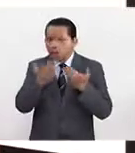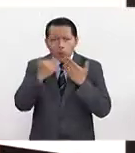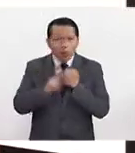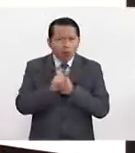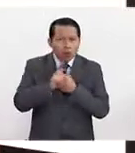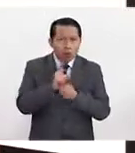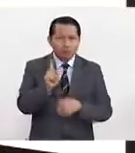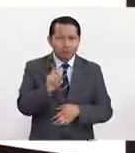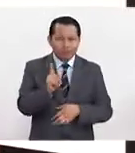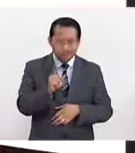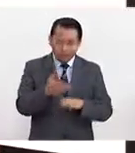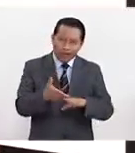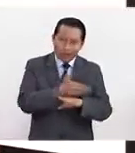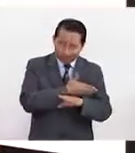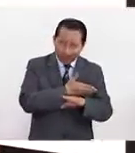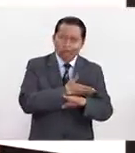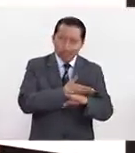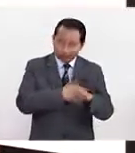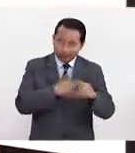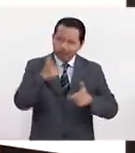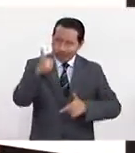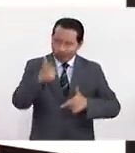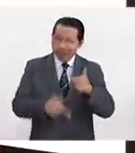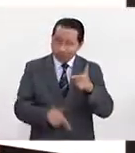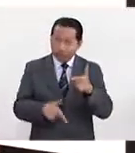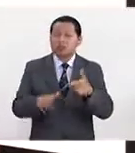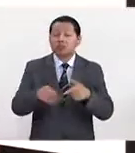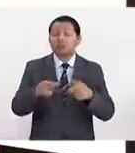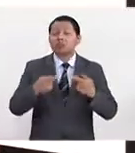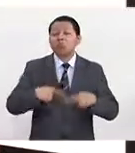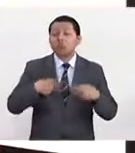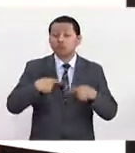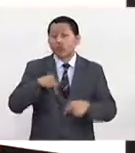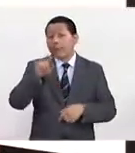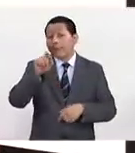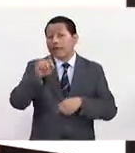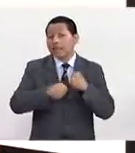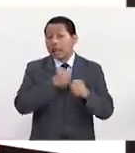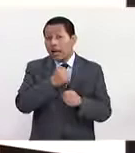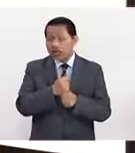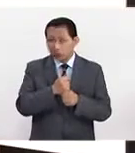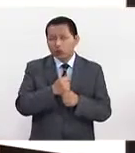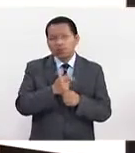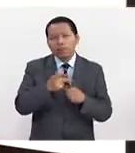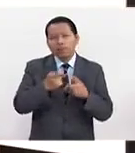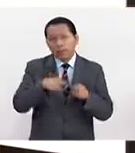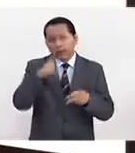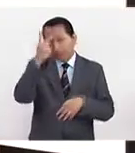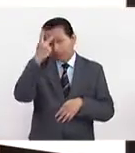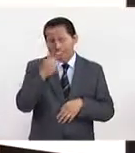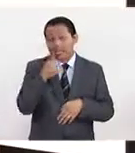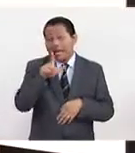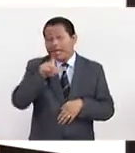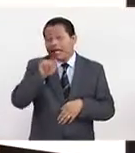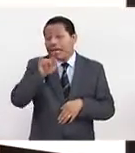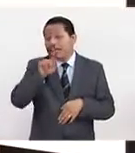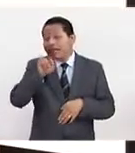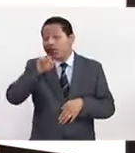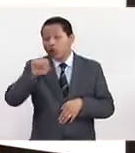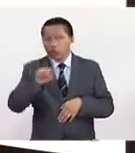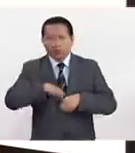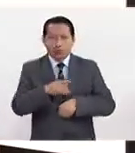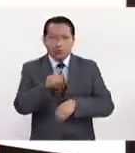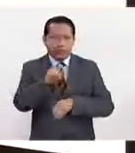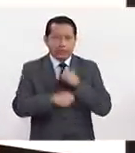sí es bueno hacer prevención, o sea, sería bueno que la gente ya de 20 años empiece a hacer perfil de lípidos. Algunas veces ya a los 20 años tienes el